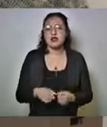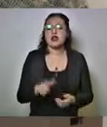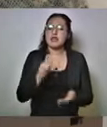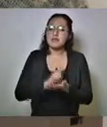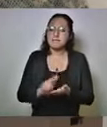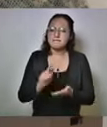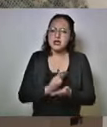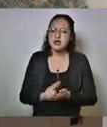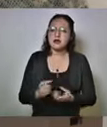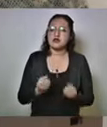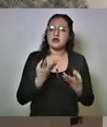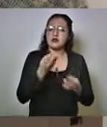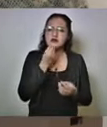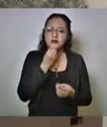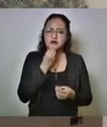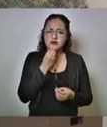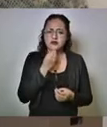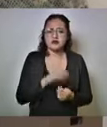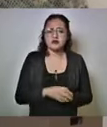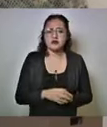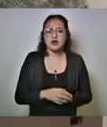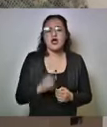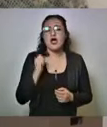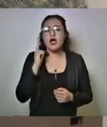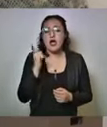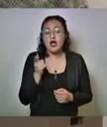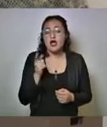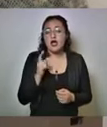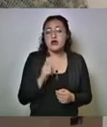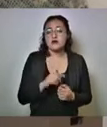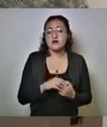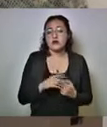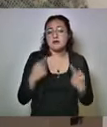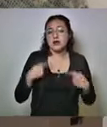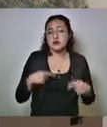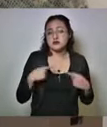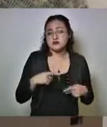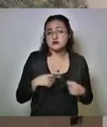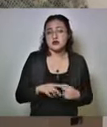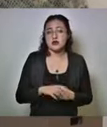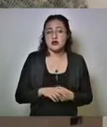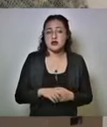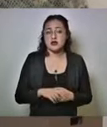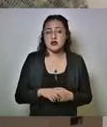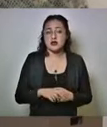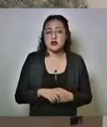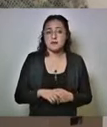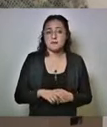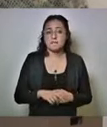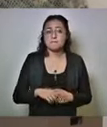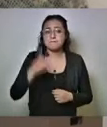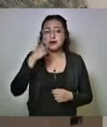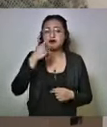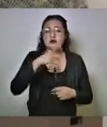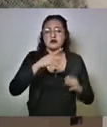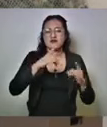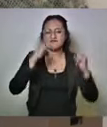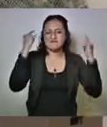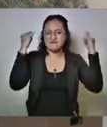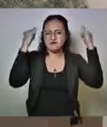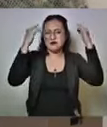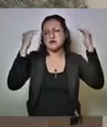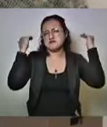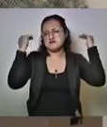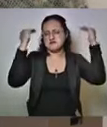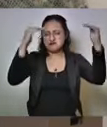de alimentación y en el caso de las viviendas afectadas también de láminas para sus techos para reponer